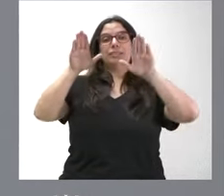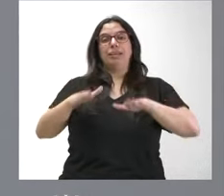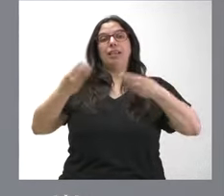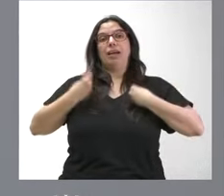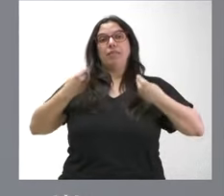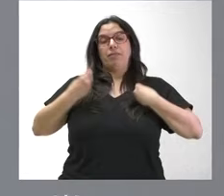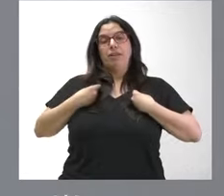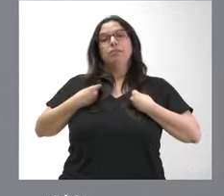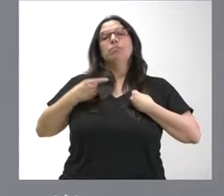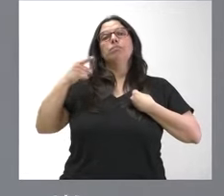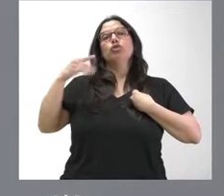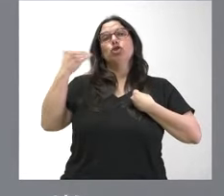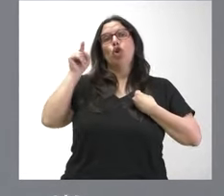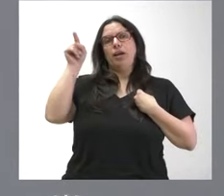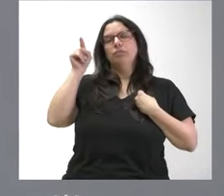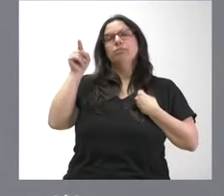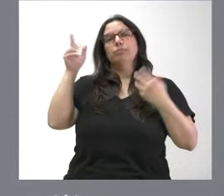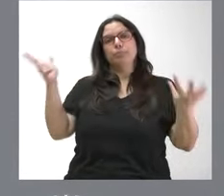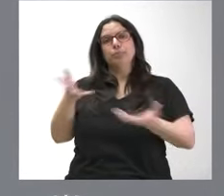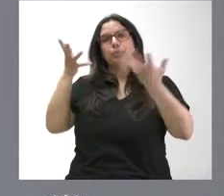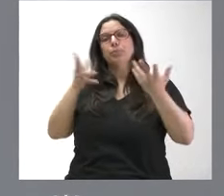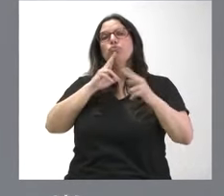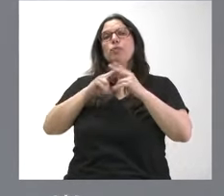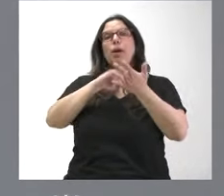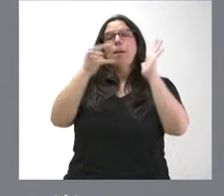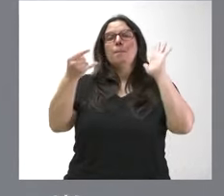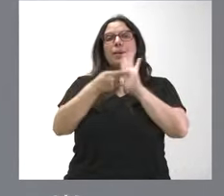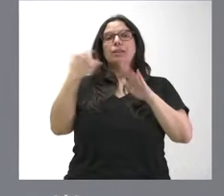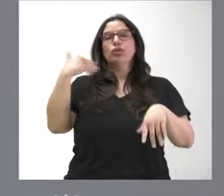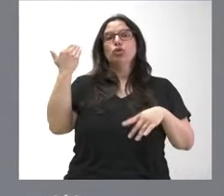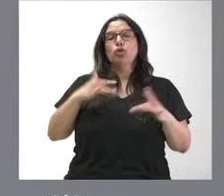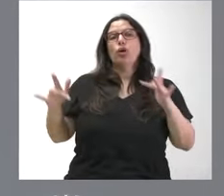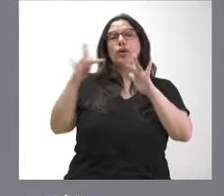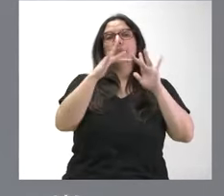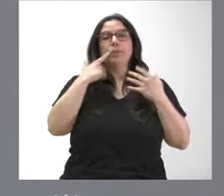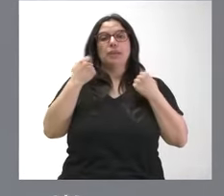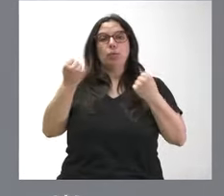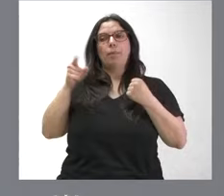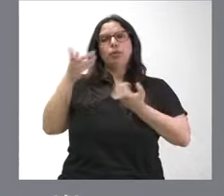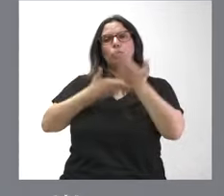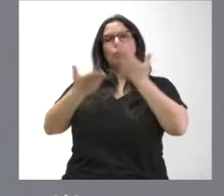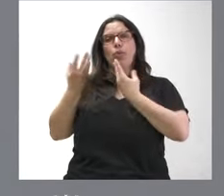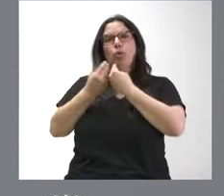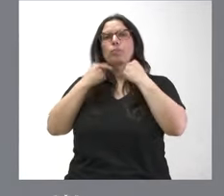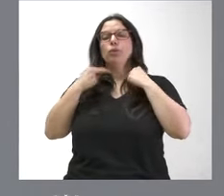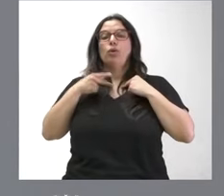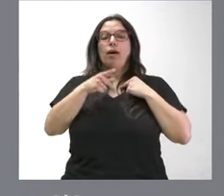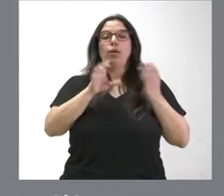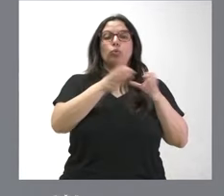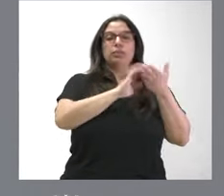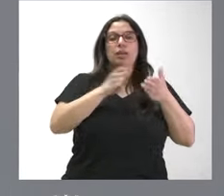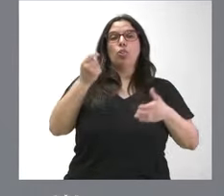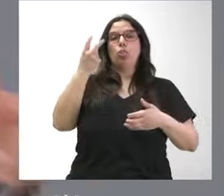Diputación Provincial. Es en ejecución del Plan Soria Conectada y Saludable que tenemos en vigor, por el cual la Junta de Castilla y León aporta dos millones de euros.